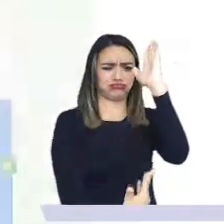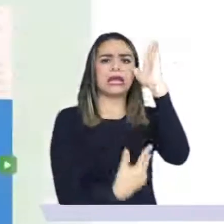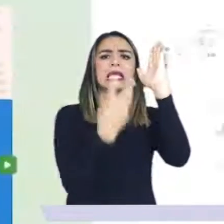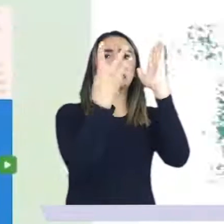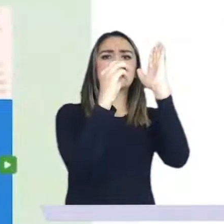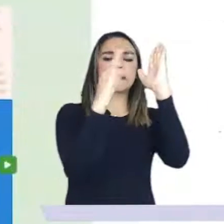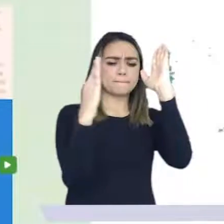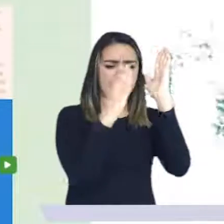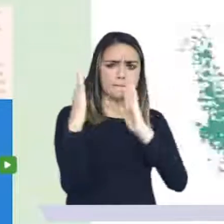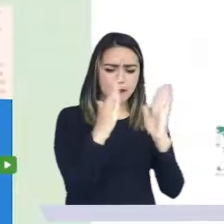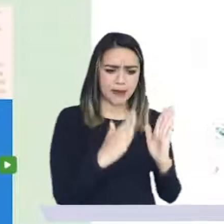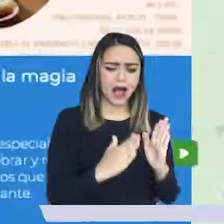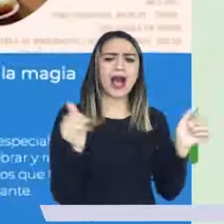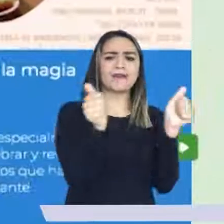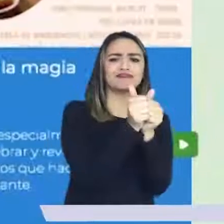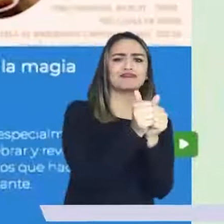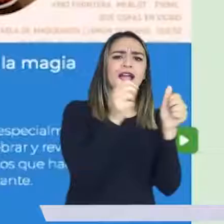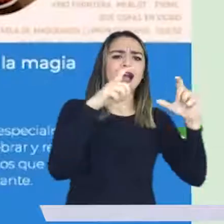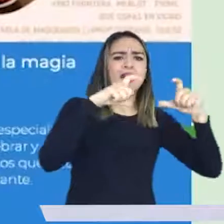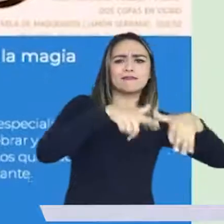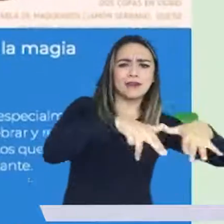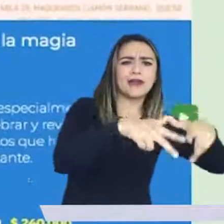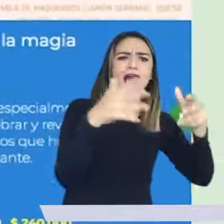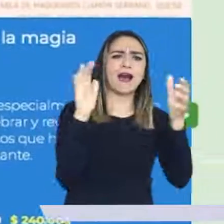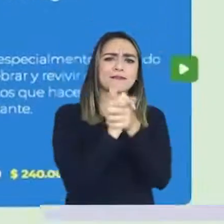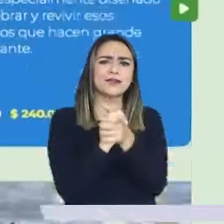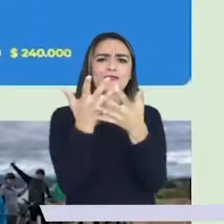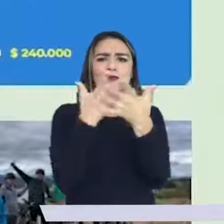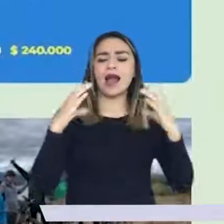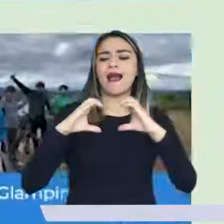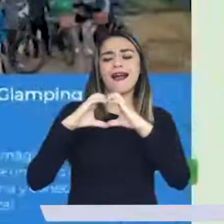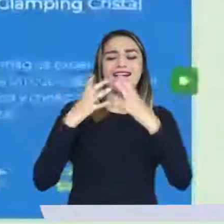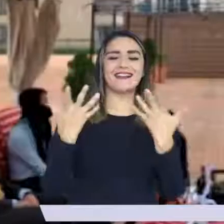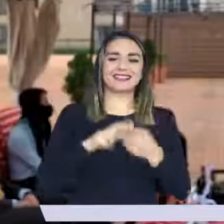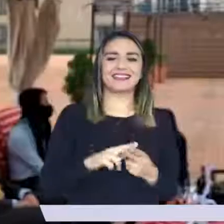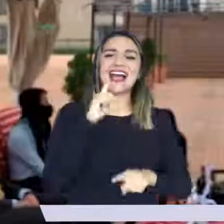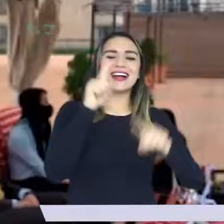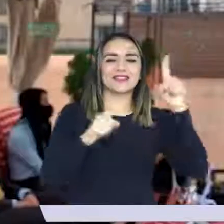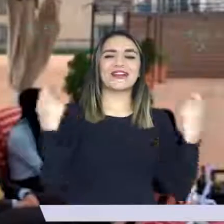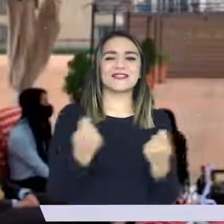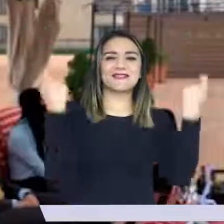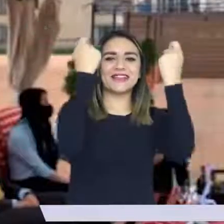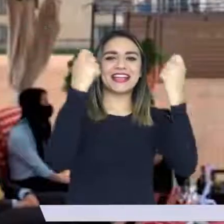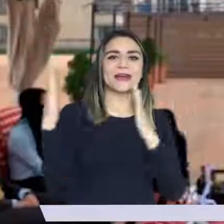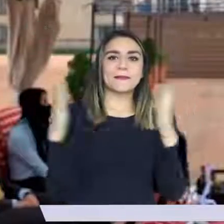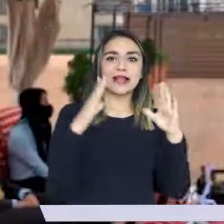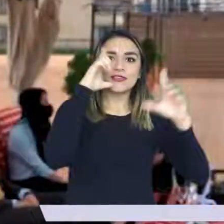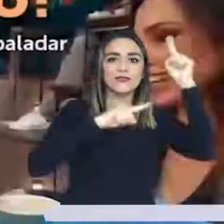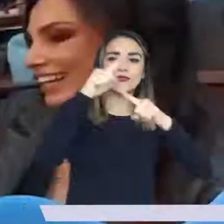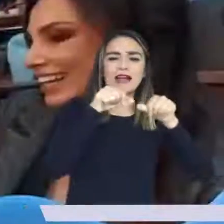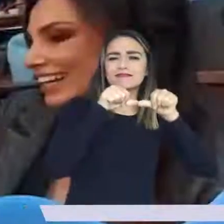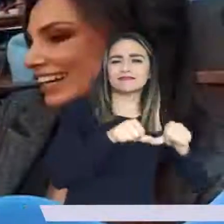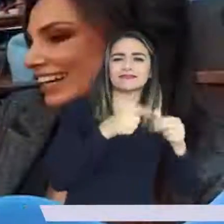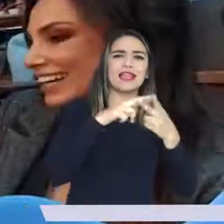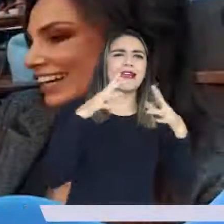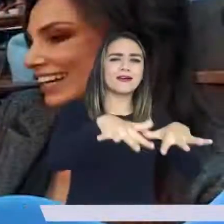Bogotá presenta más de 30 planes para disfrutar en compañía de amigos, familia y en pareja. Entre ellos están algunas ofertas